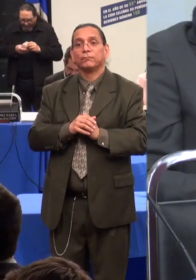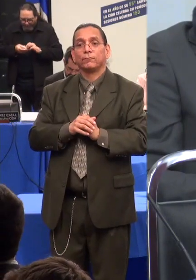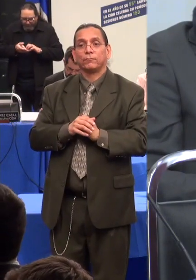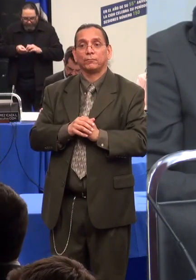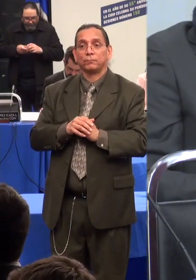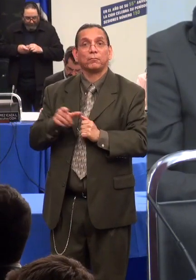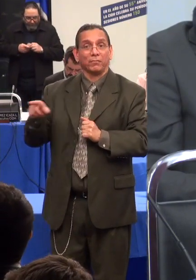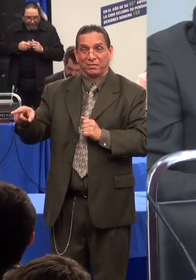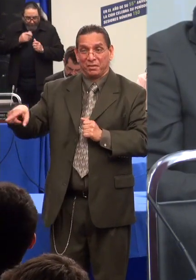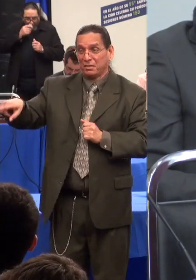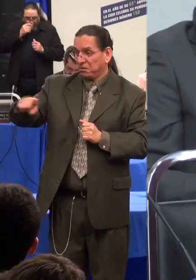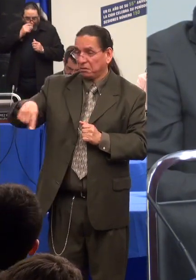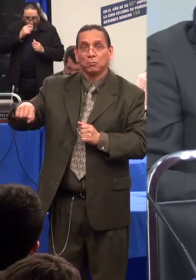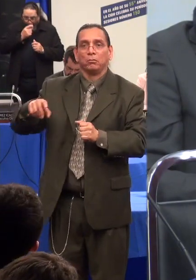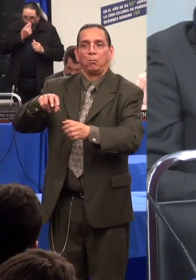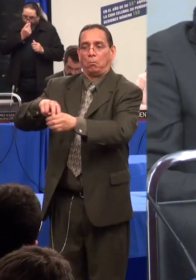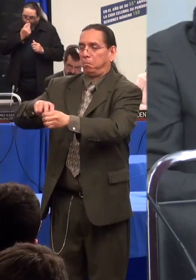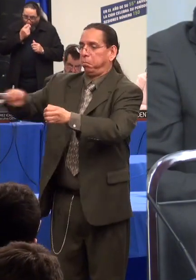a información en la materia.